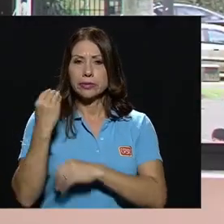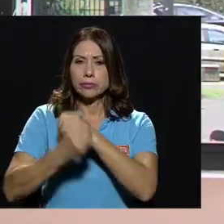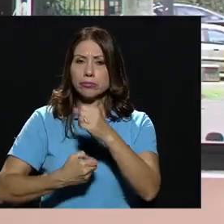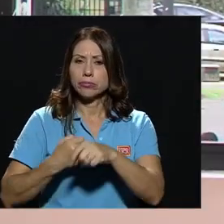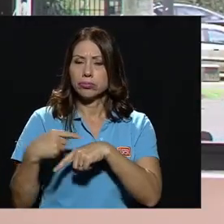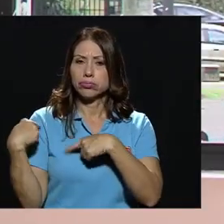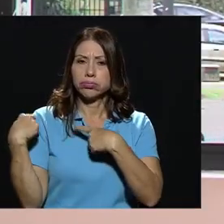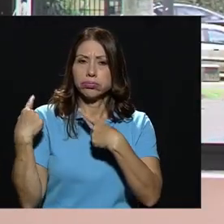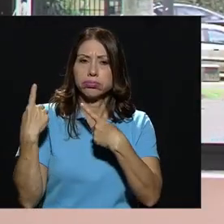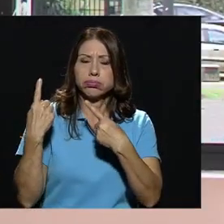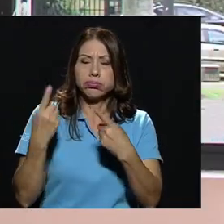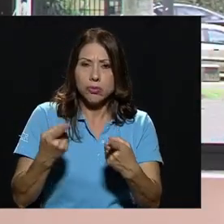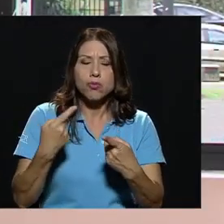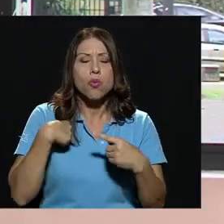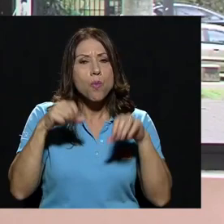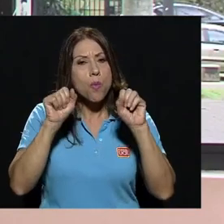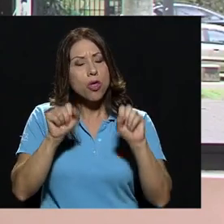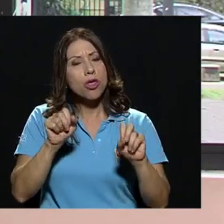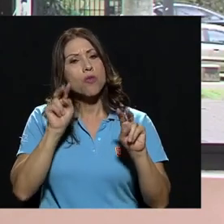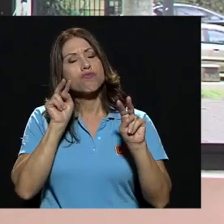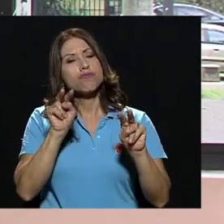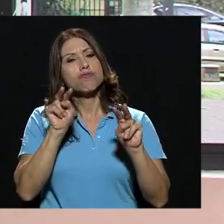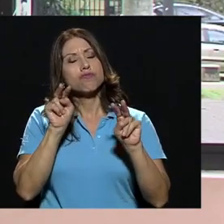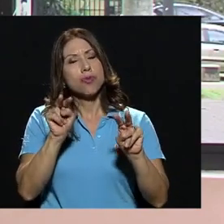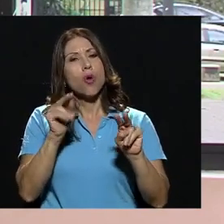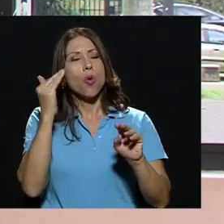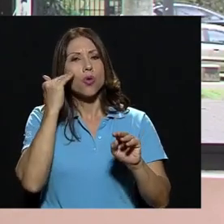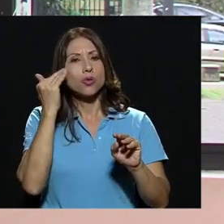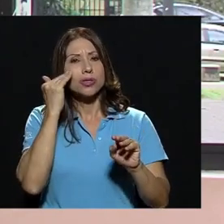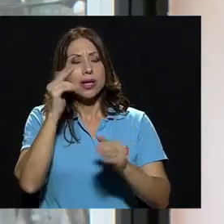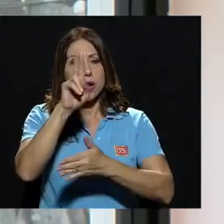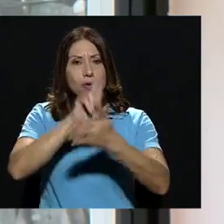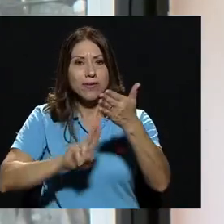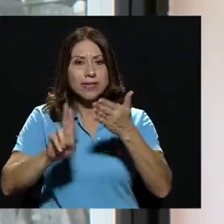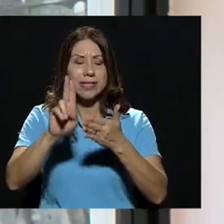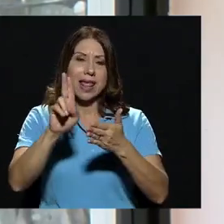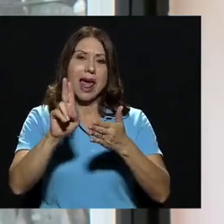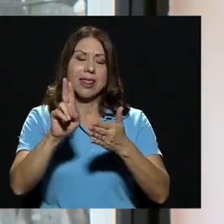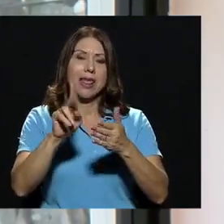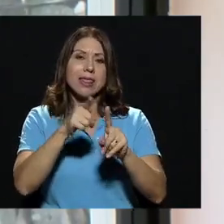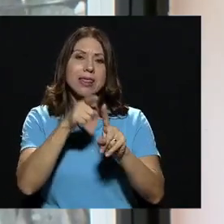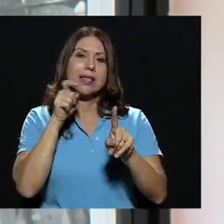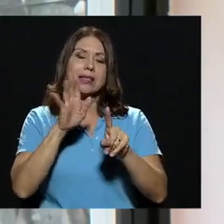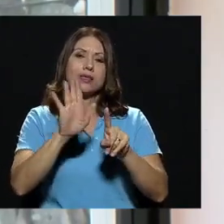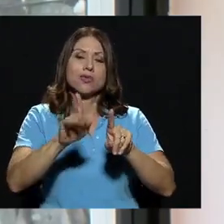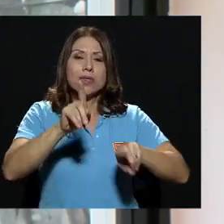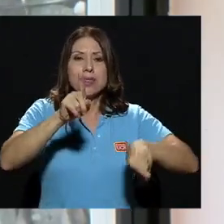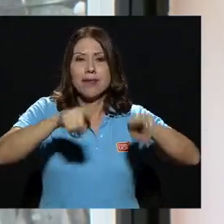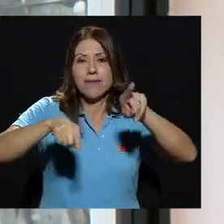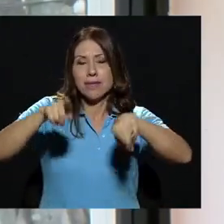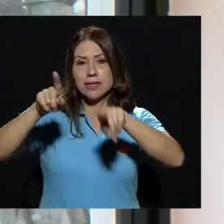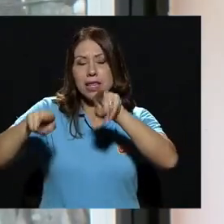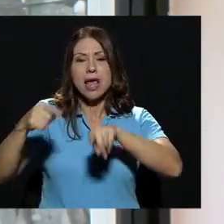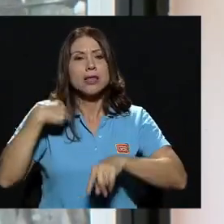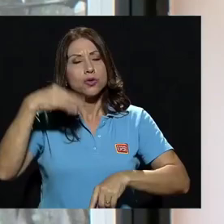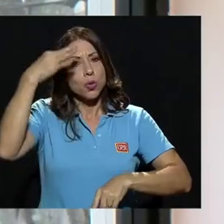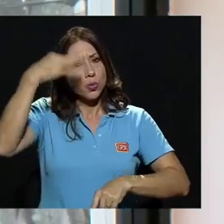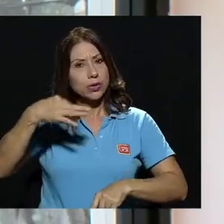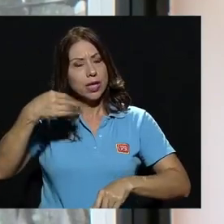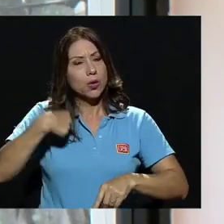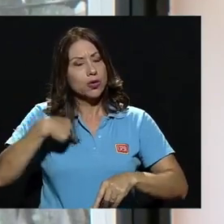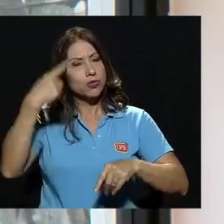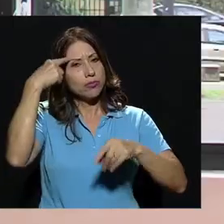estos años he podido conocer a la universidad desde su diversidad. Considero que tengo un amplio